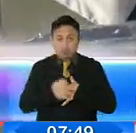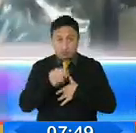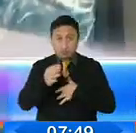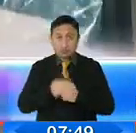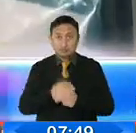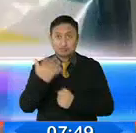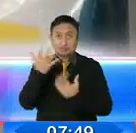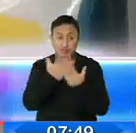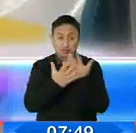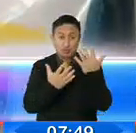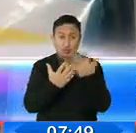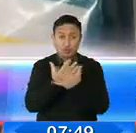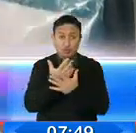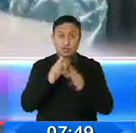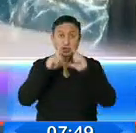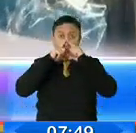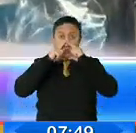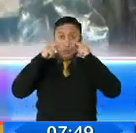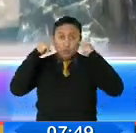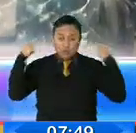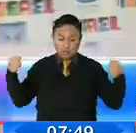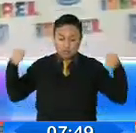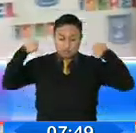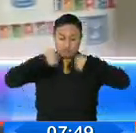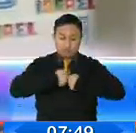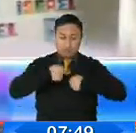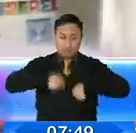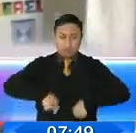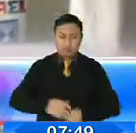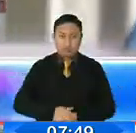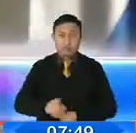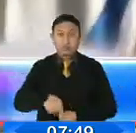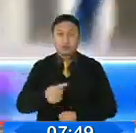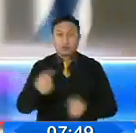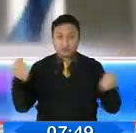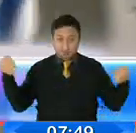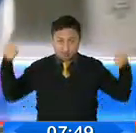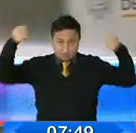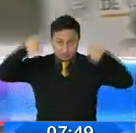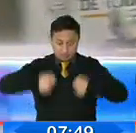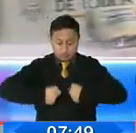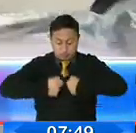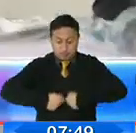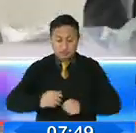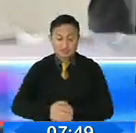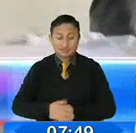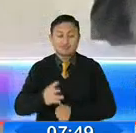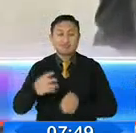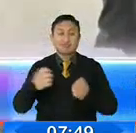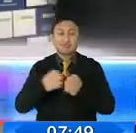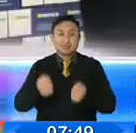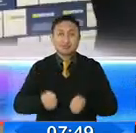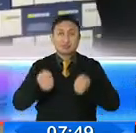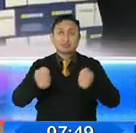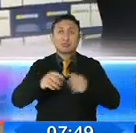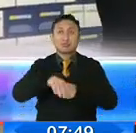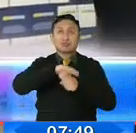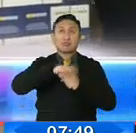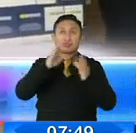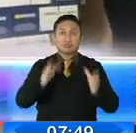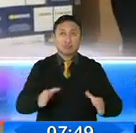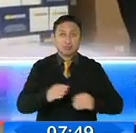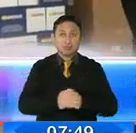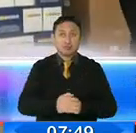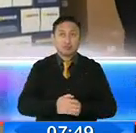Guantes de látex, mascarillas, batas quirúrgicas y batas de bioseguridad forman parte de esta entrega que realizó el embajador israelí,